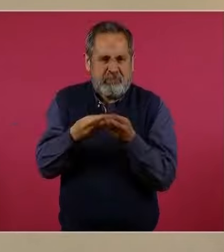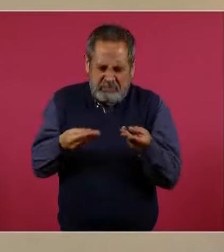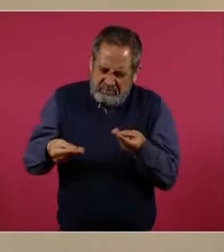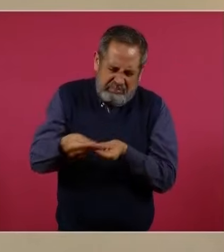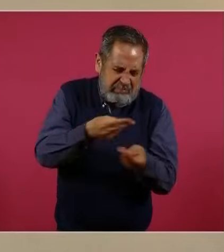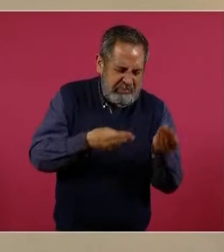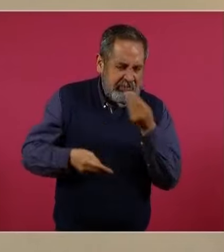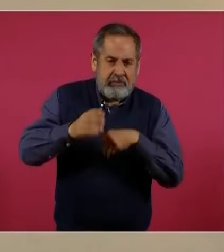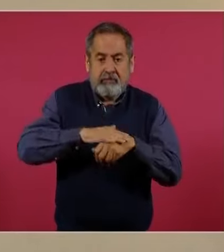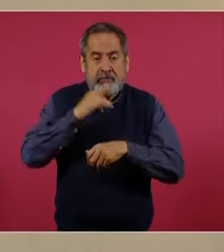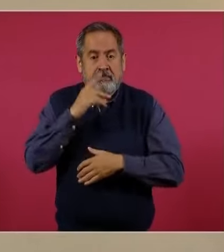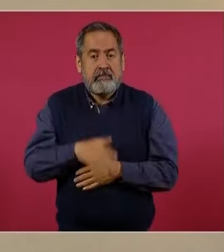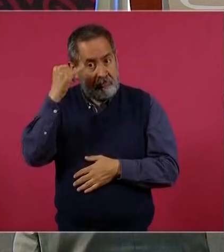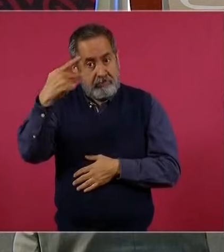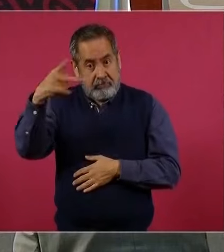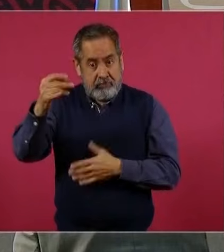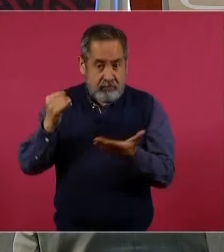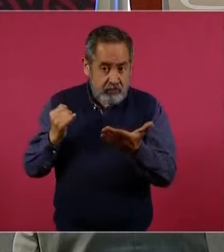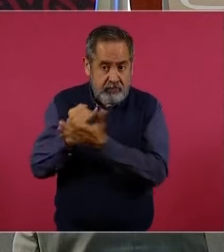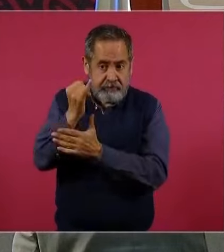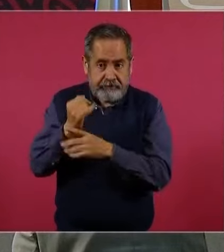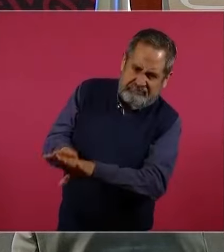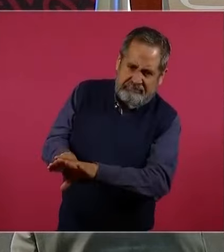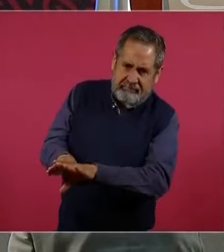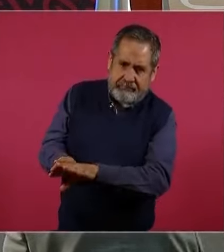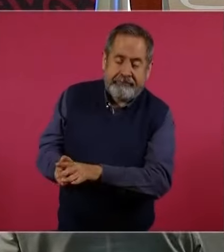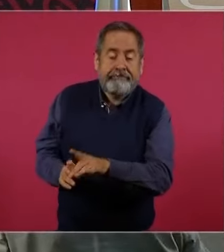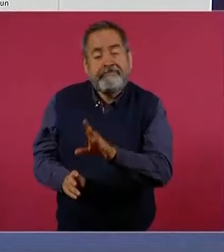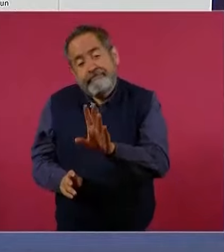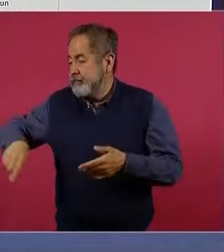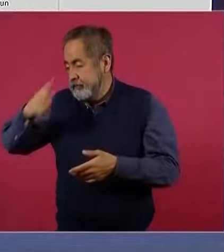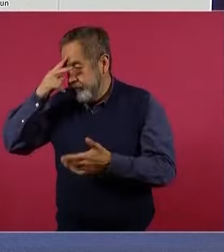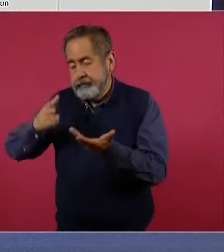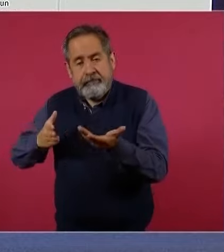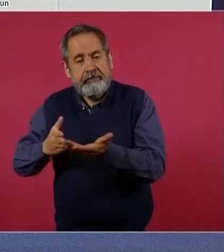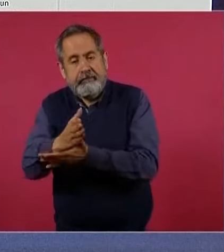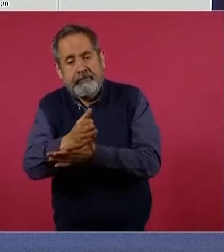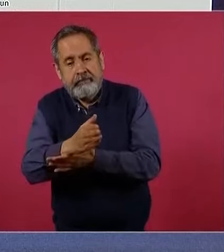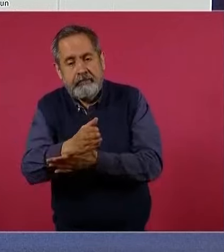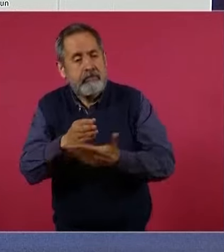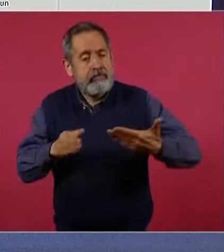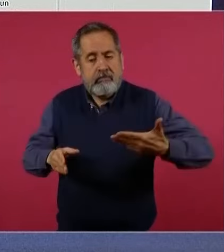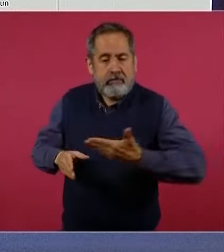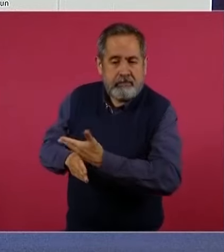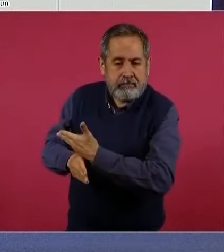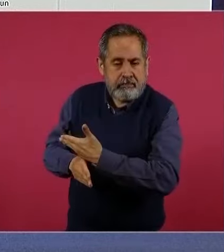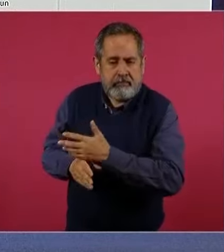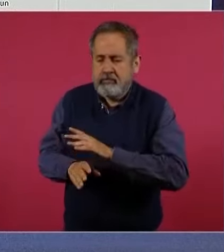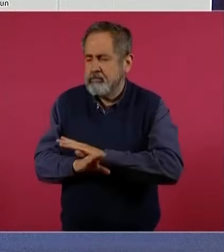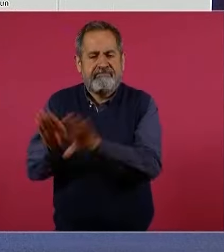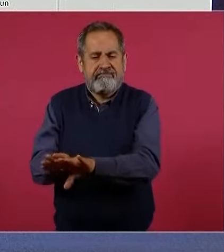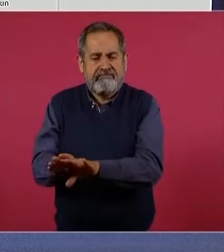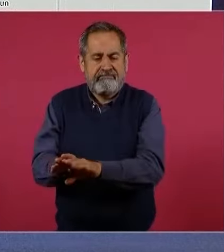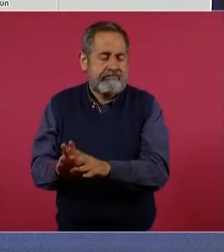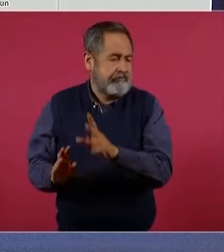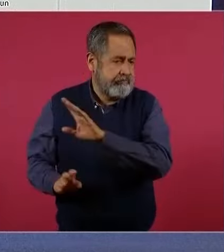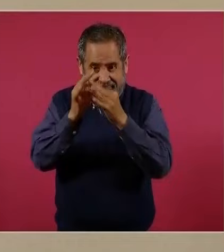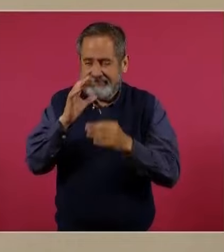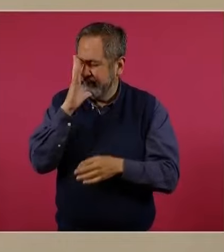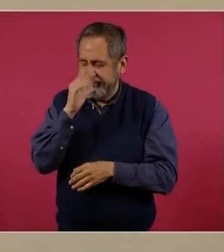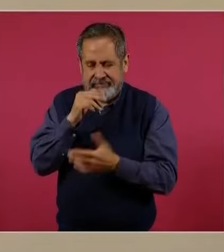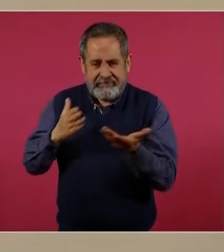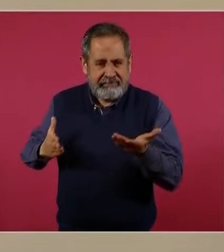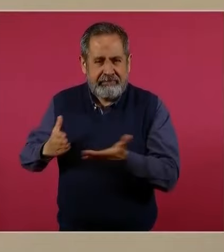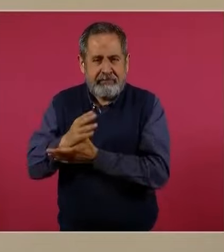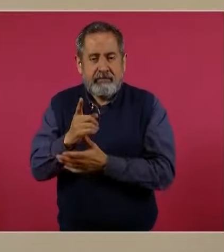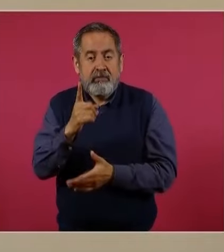que dicha decisión impediría el cruce de las aduanas y los puentes fronterizos